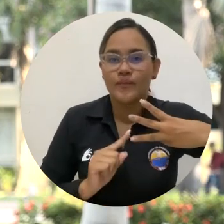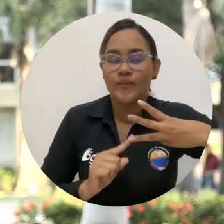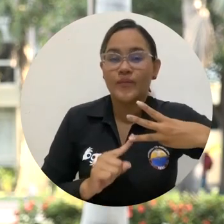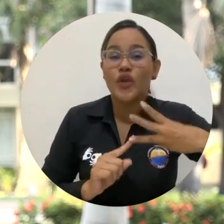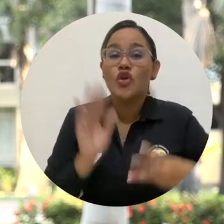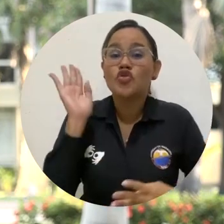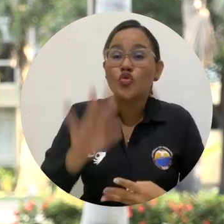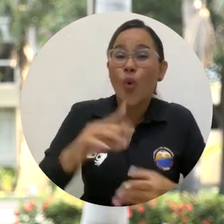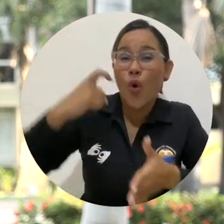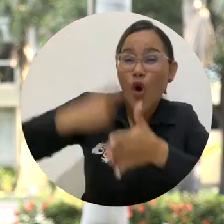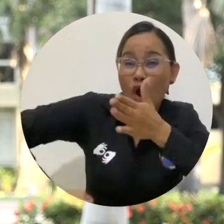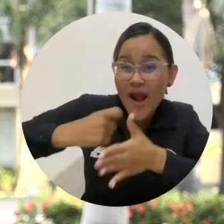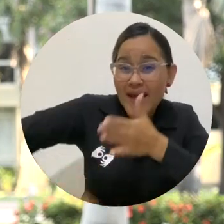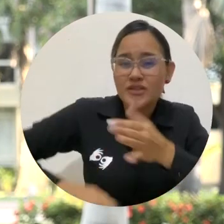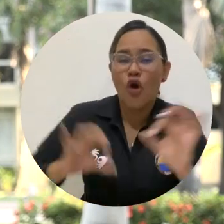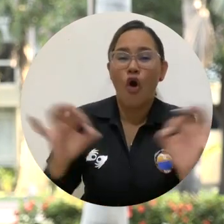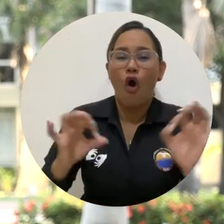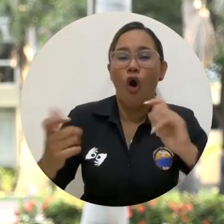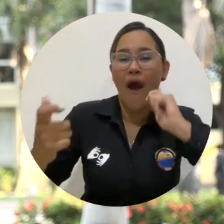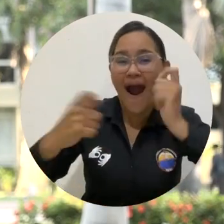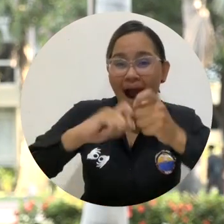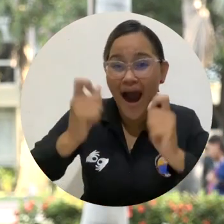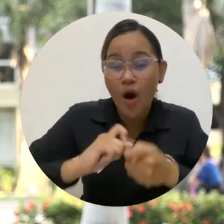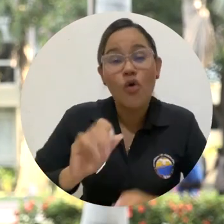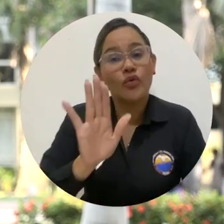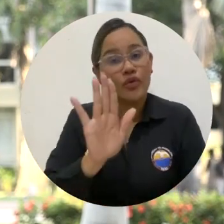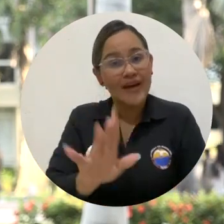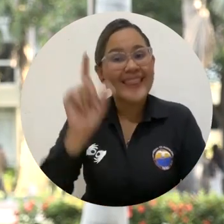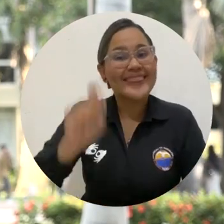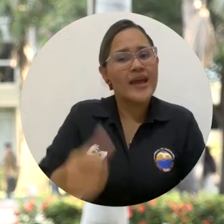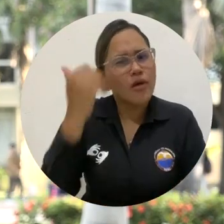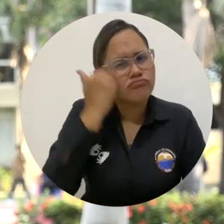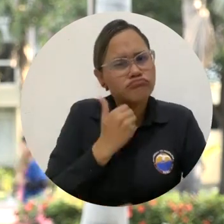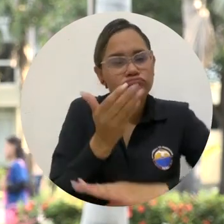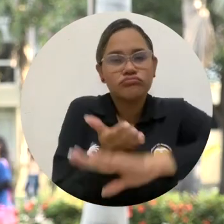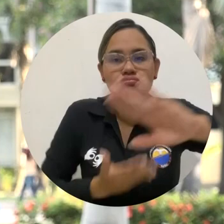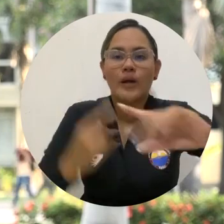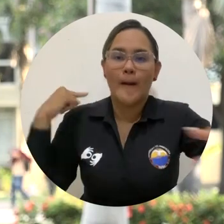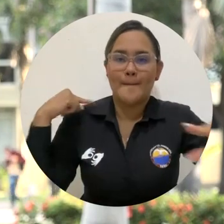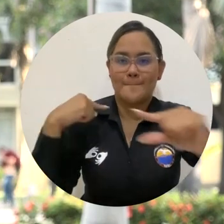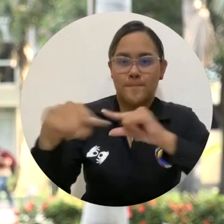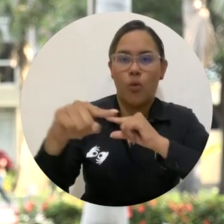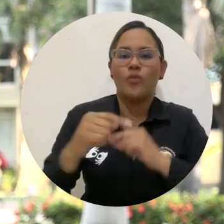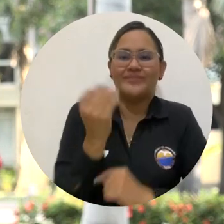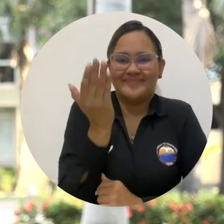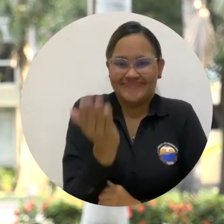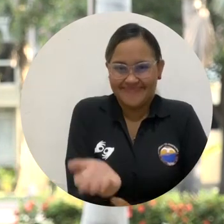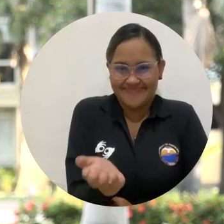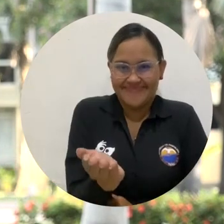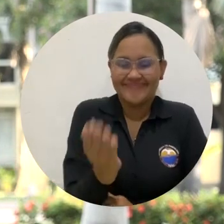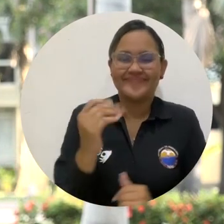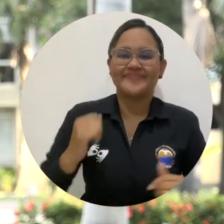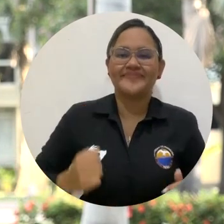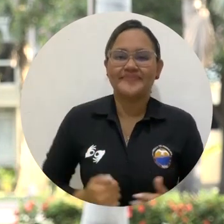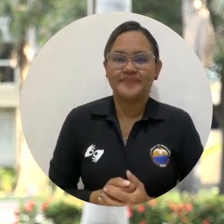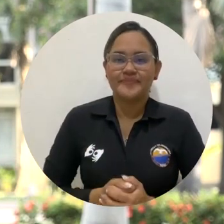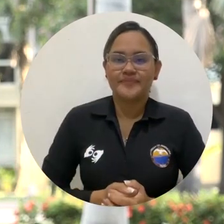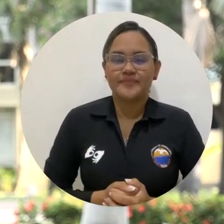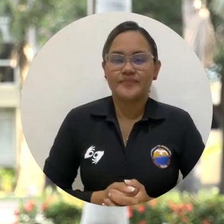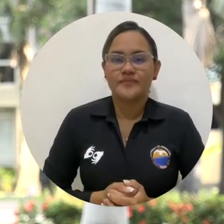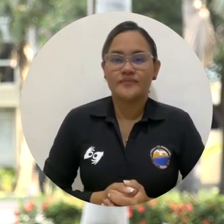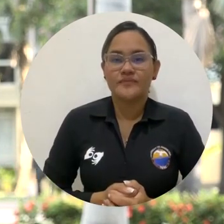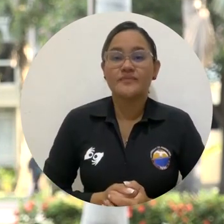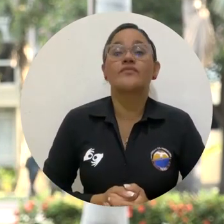o en la información suministrada. Tercero, las correcciones y ajustes deberán ser solicitados al correo